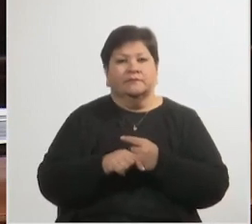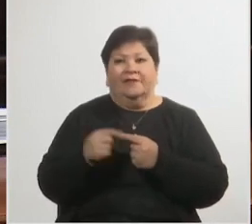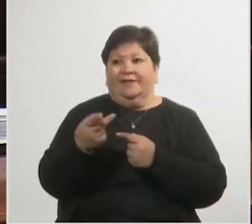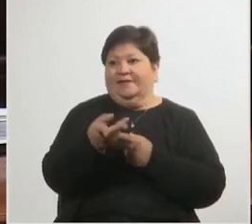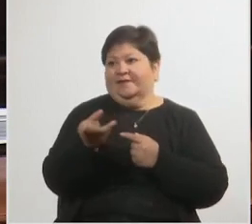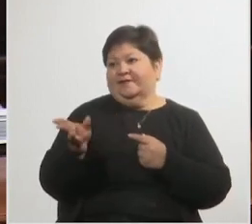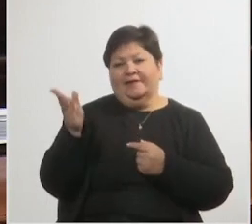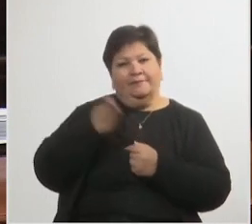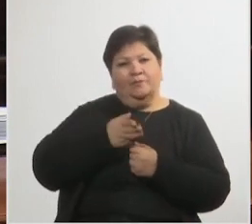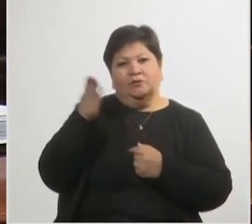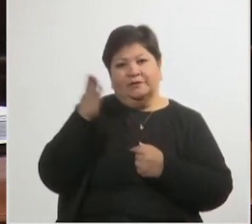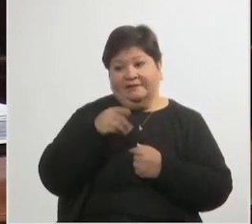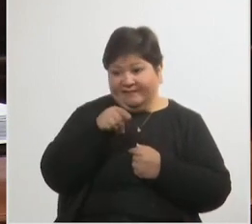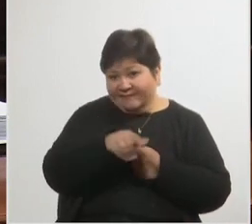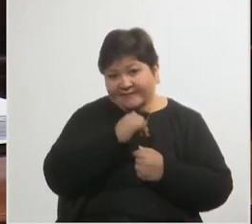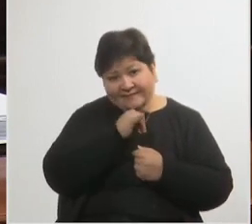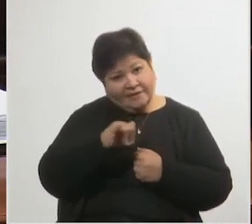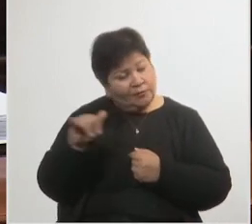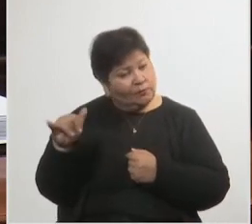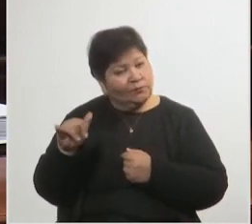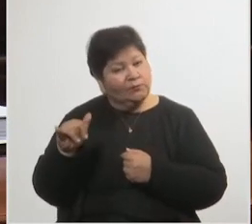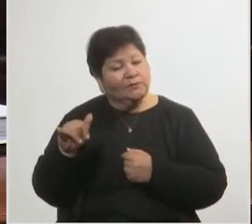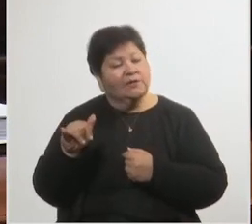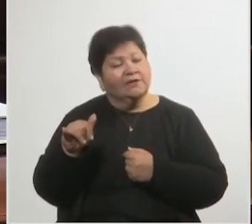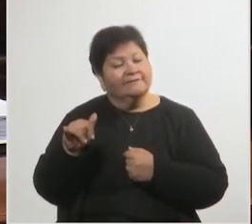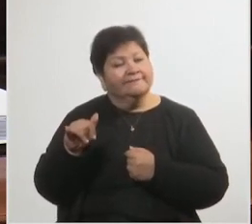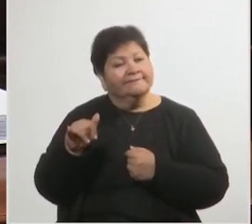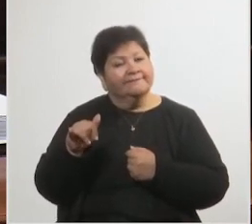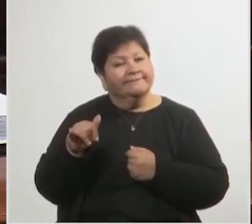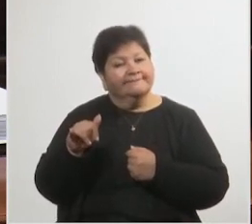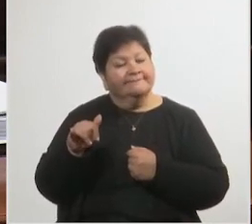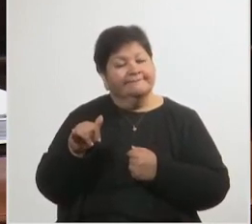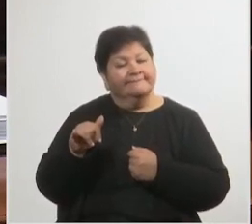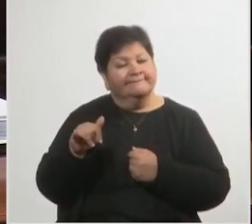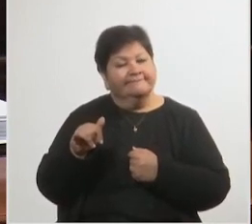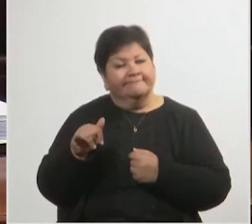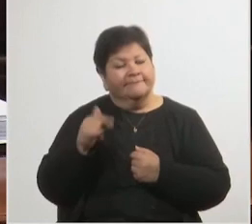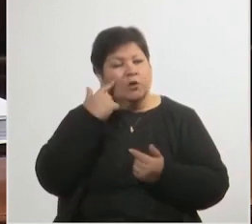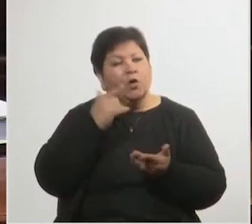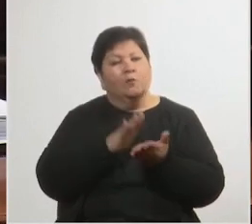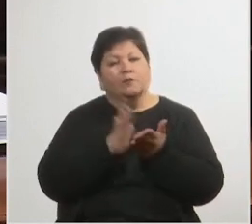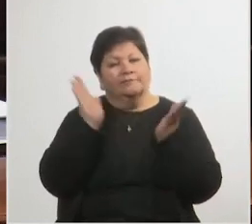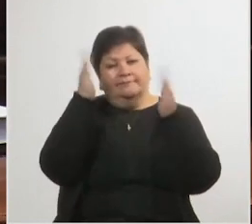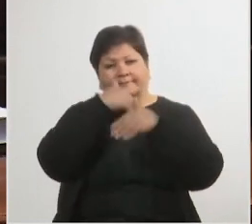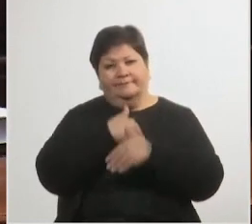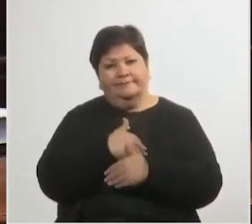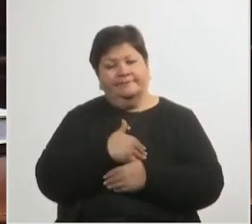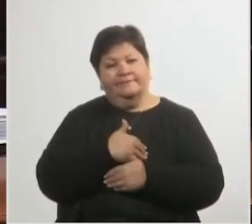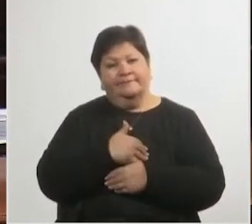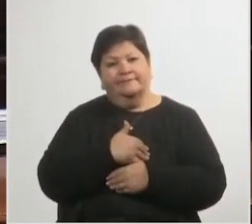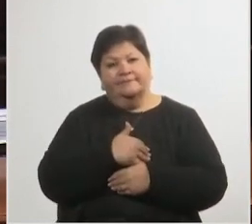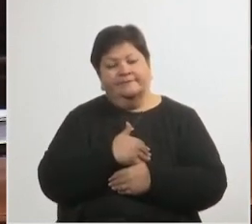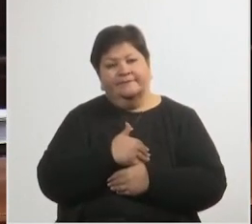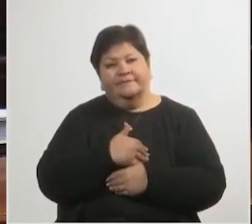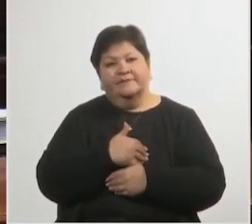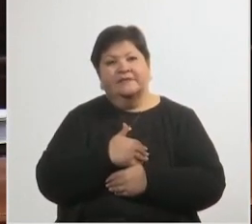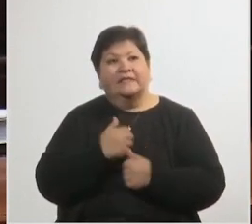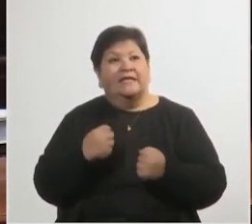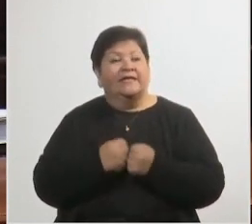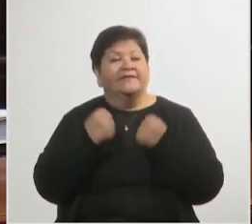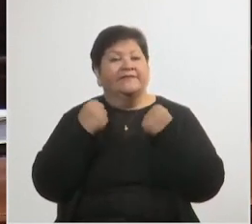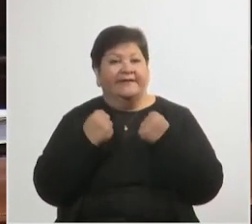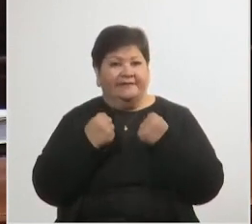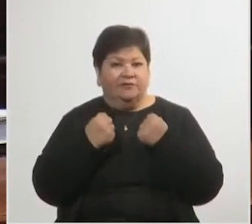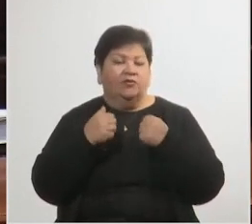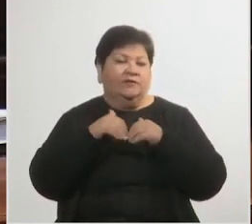porcentaje de esas denuncias terminan siendo incomprobables y han generado el efecto